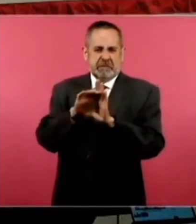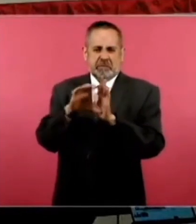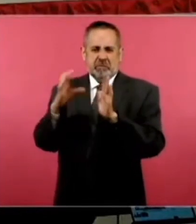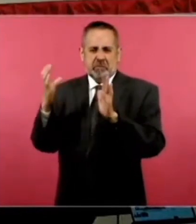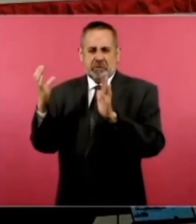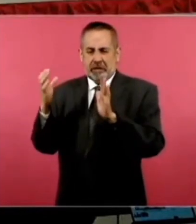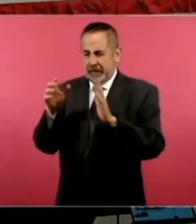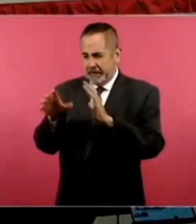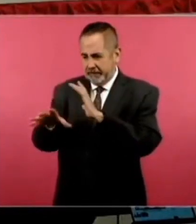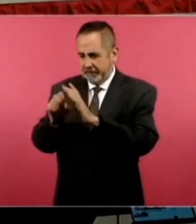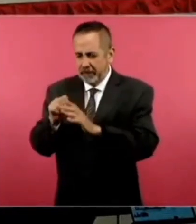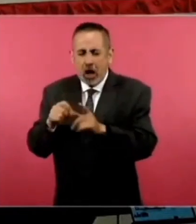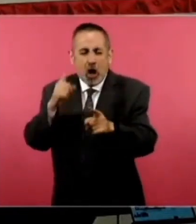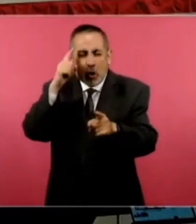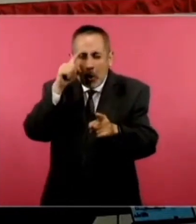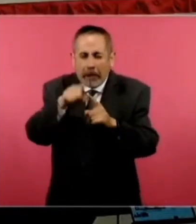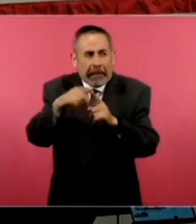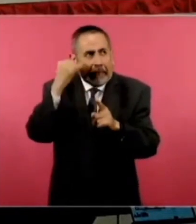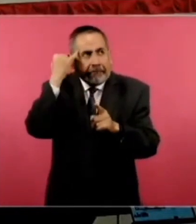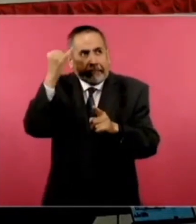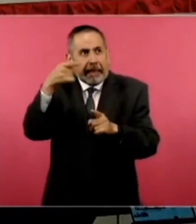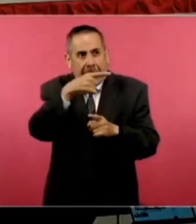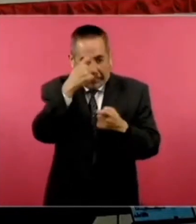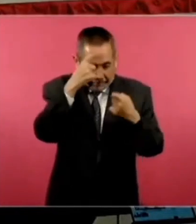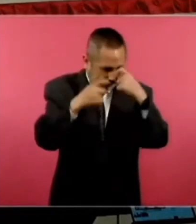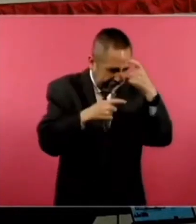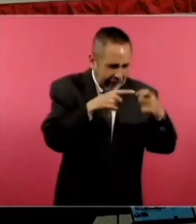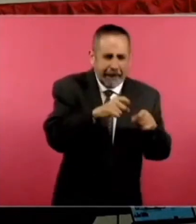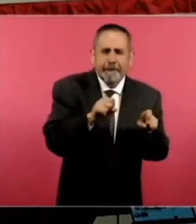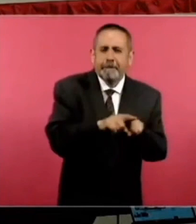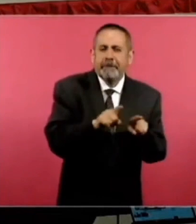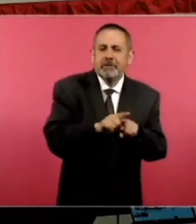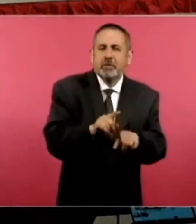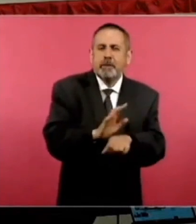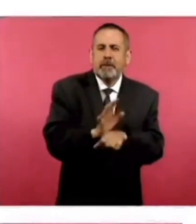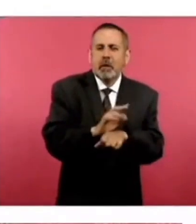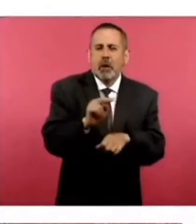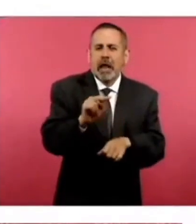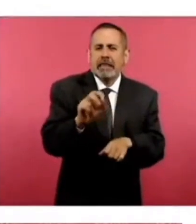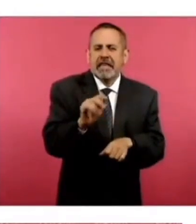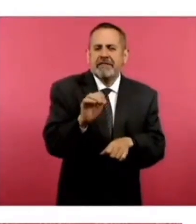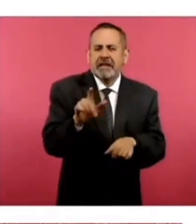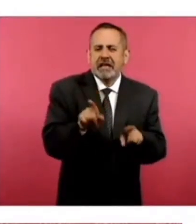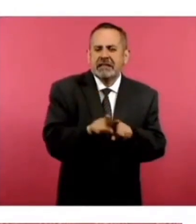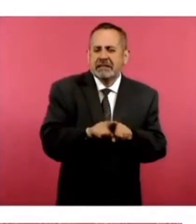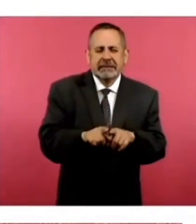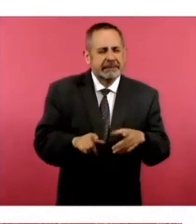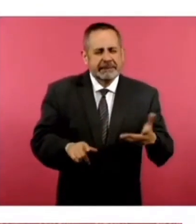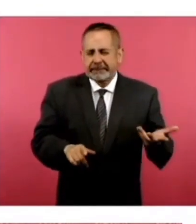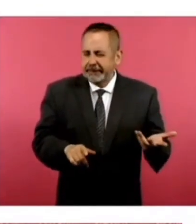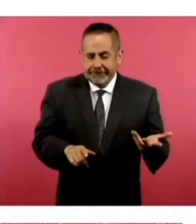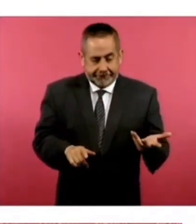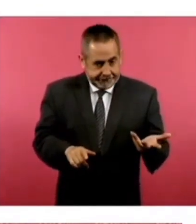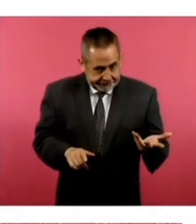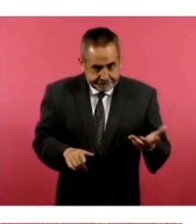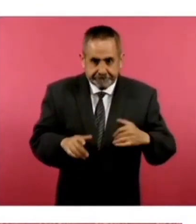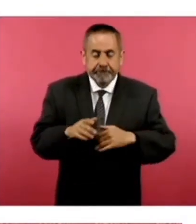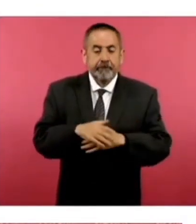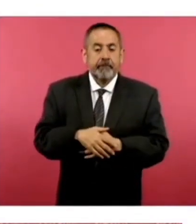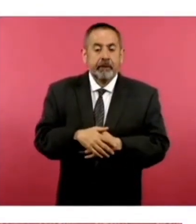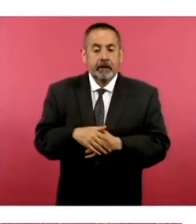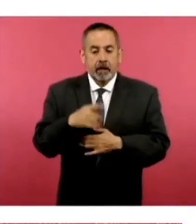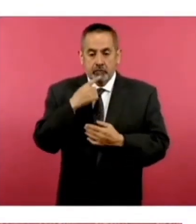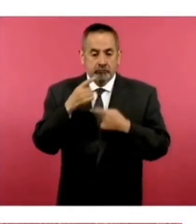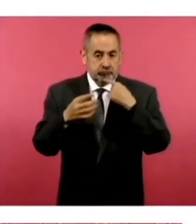la serie de Netflix de la casa de papel para inventar estas cosas. Sin embargo, la Fiscalía General de la República ha llegado a la conclusión, más bien,